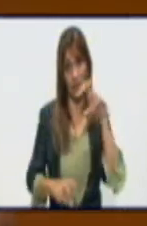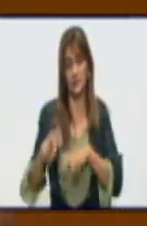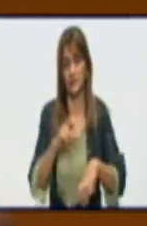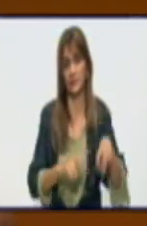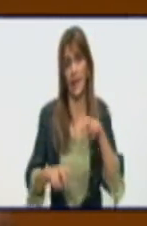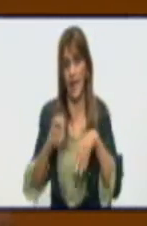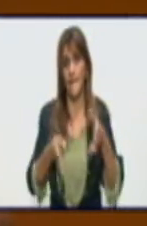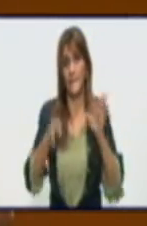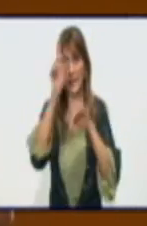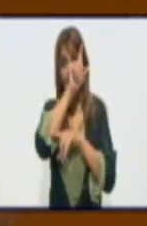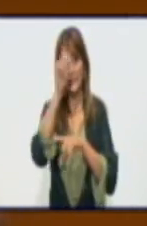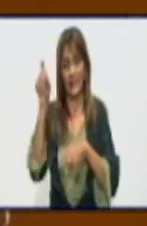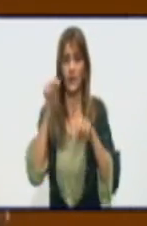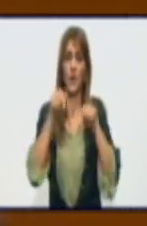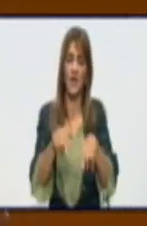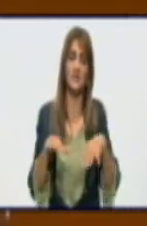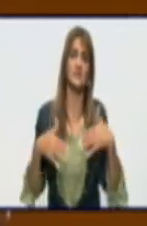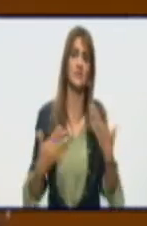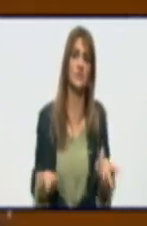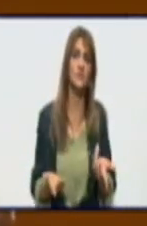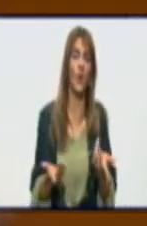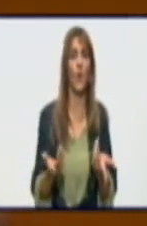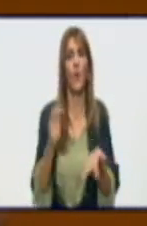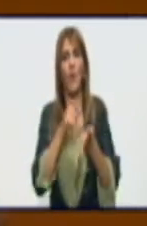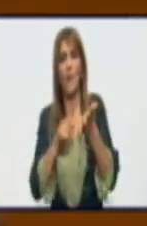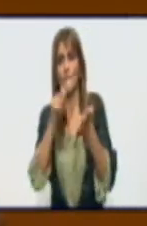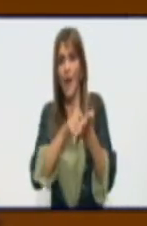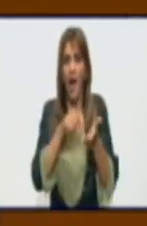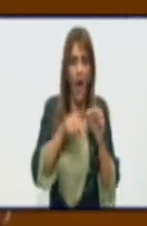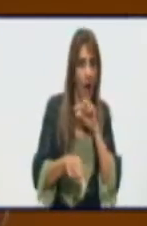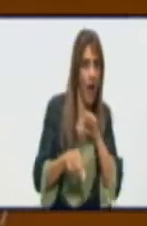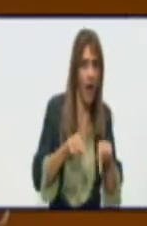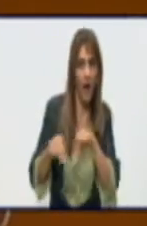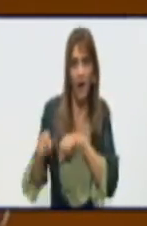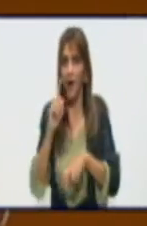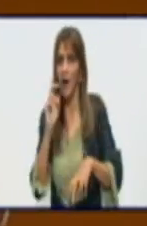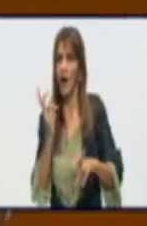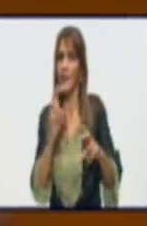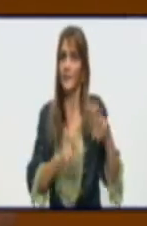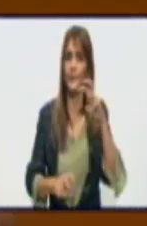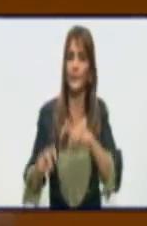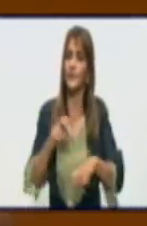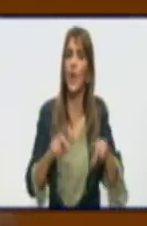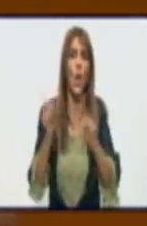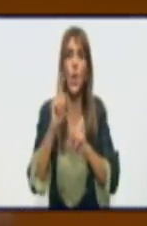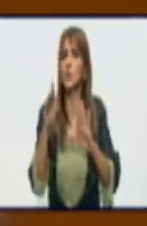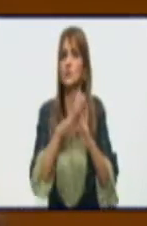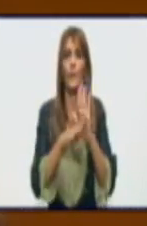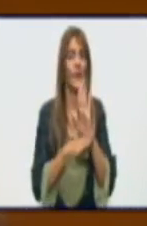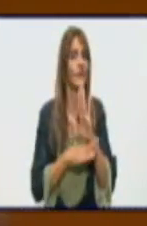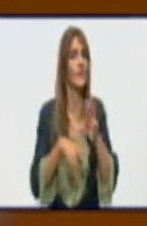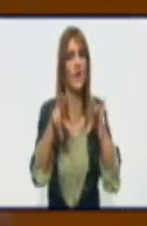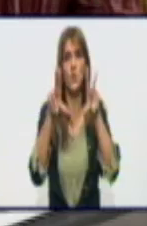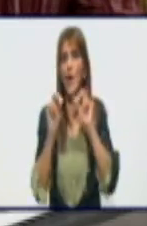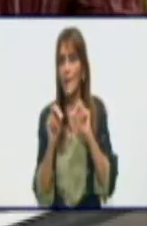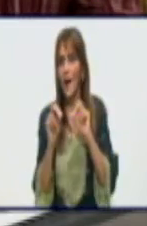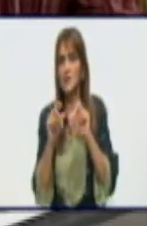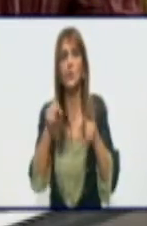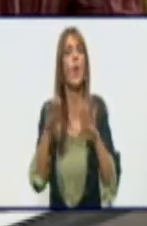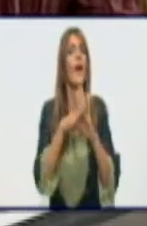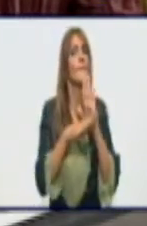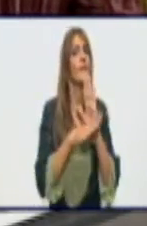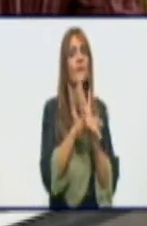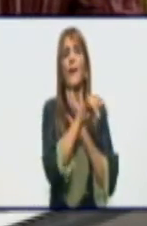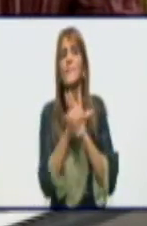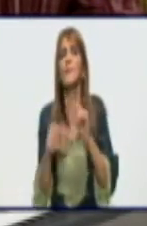aplicarse para evitar que eso se cumpla. Y las medidas son estas que nosotros, que no son medidas nuevas, son las mismas que hemos implementado. Lo que hay que cumplirlas